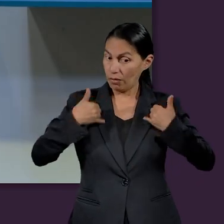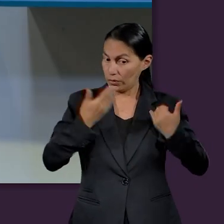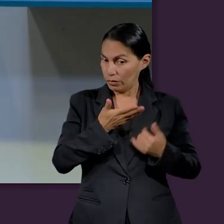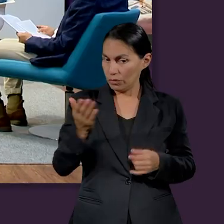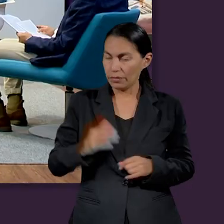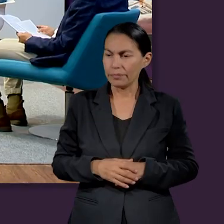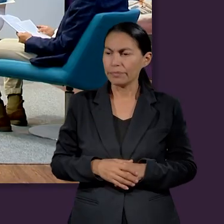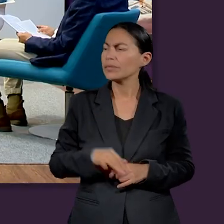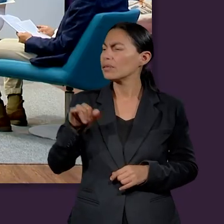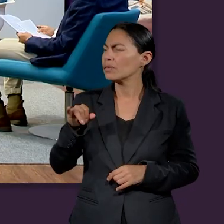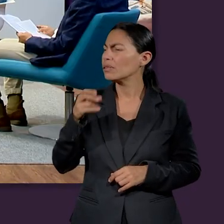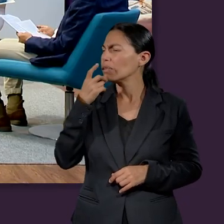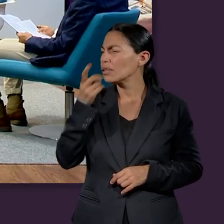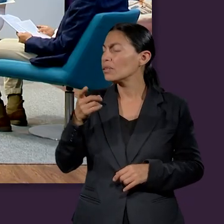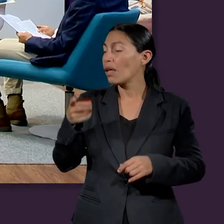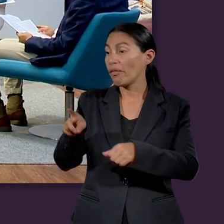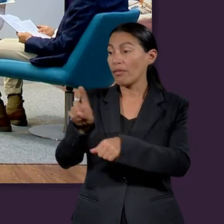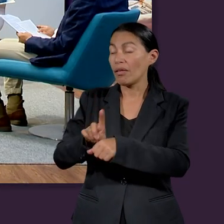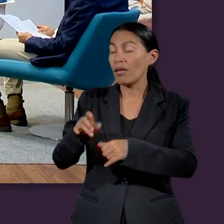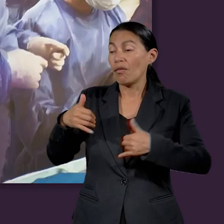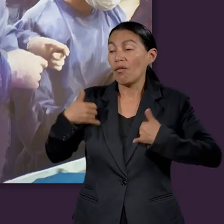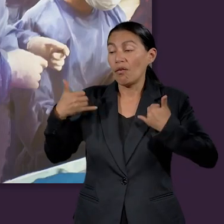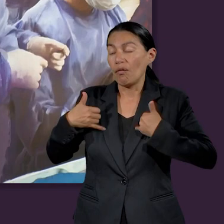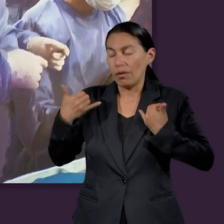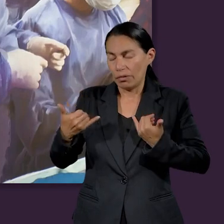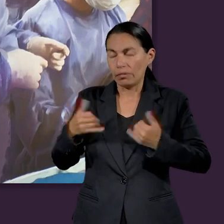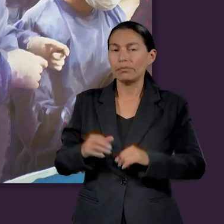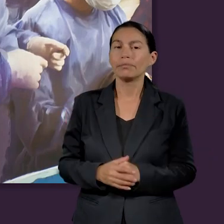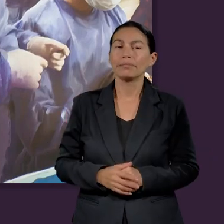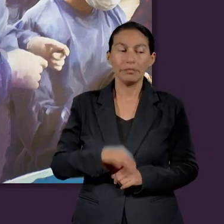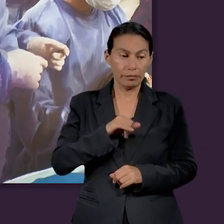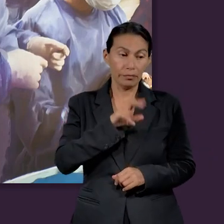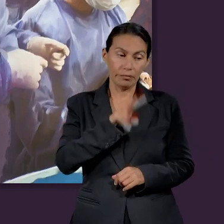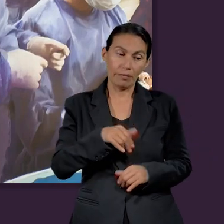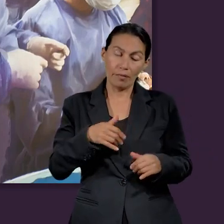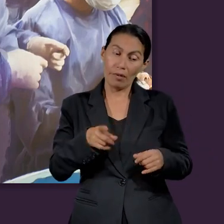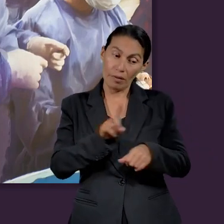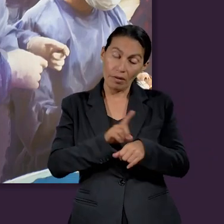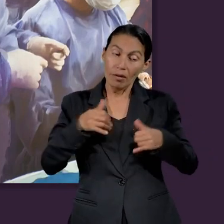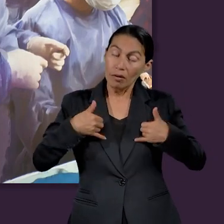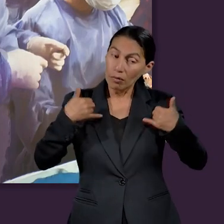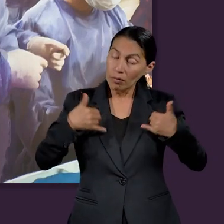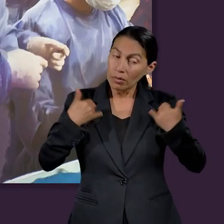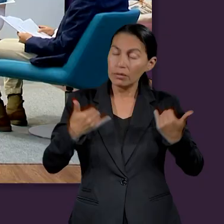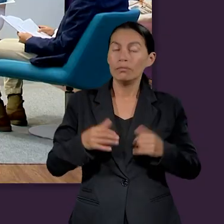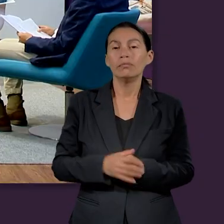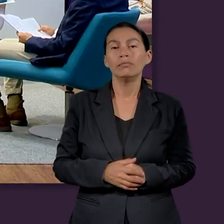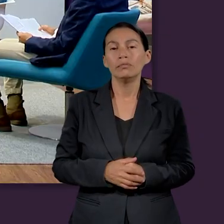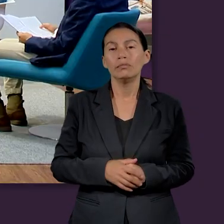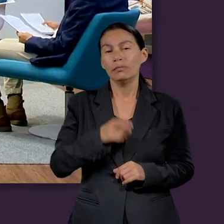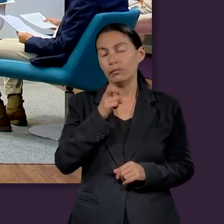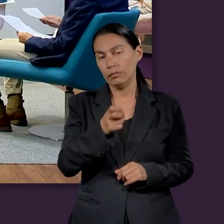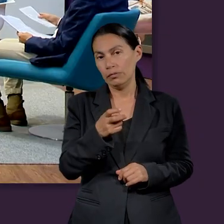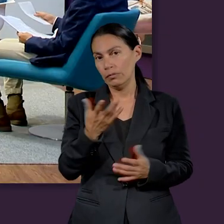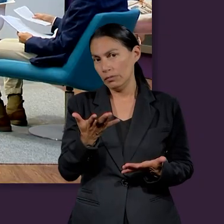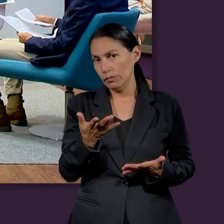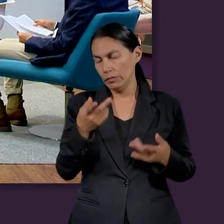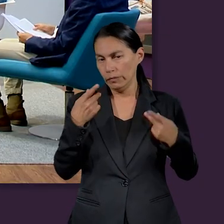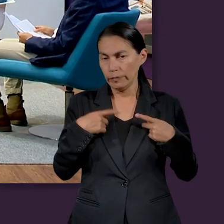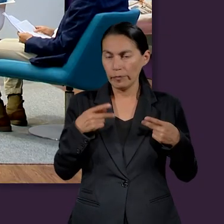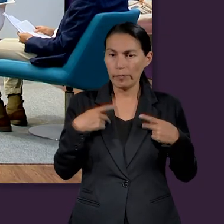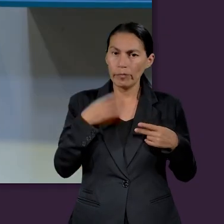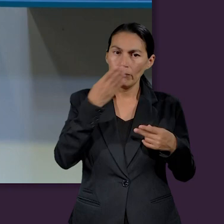jóvenes. Sí, sí, sí, recalga. En los días de tu juventud. En los días de tu juventud, sí. En los días de tu juventud. Entonces,